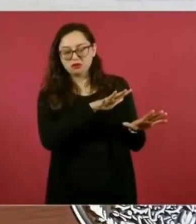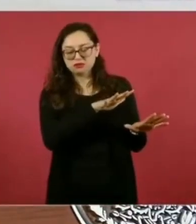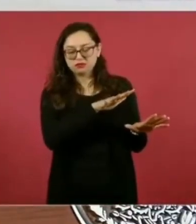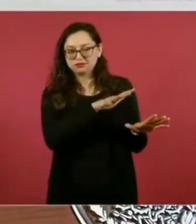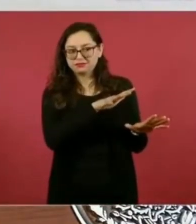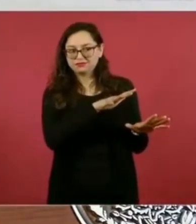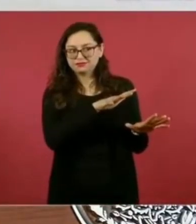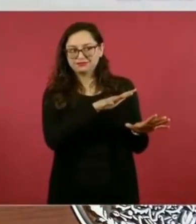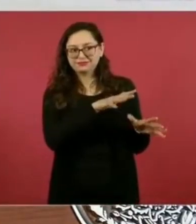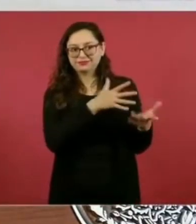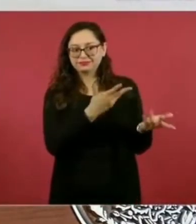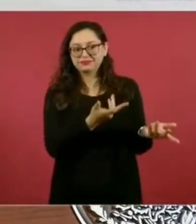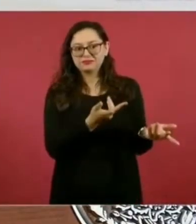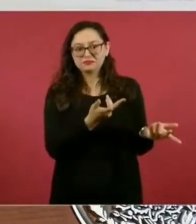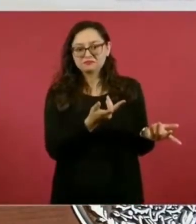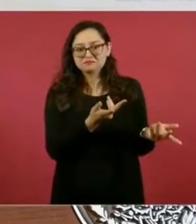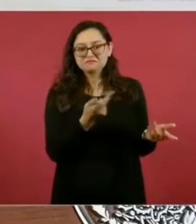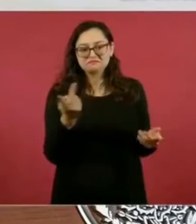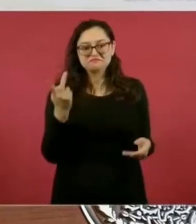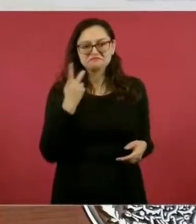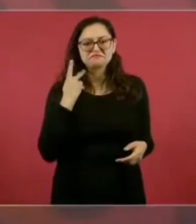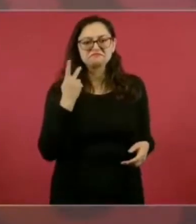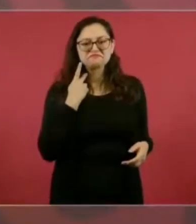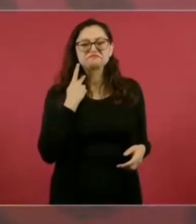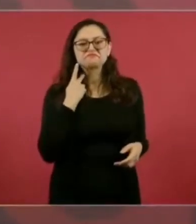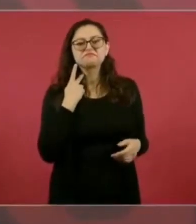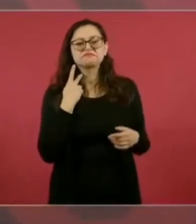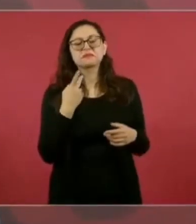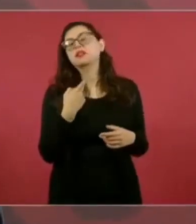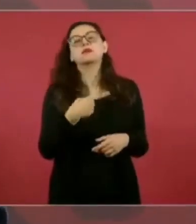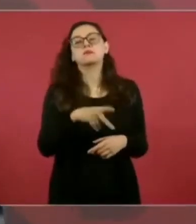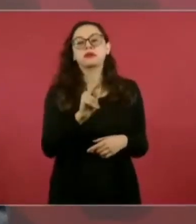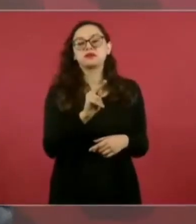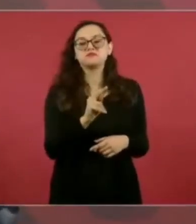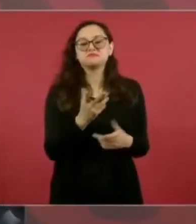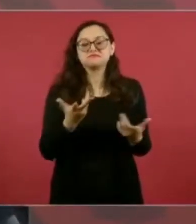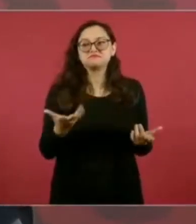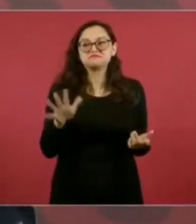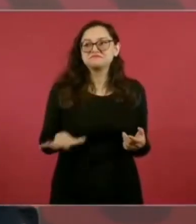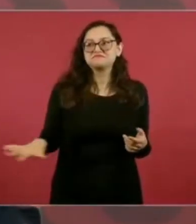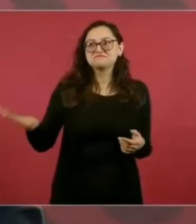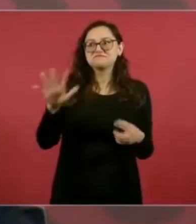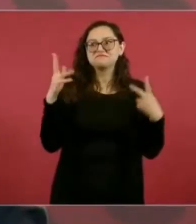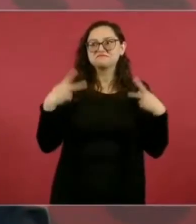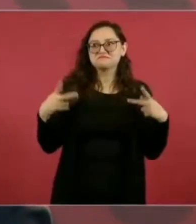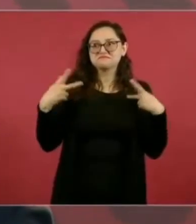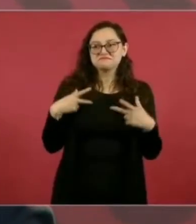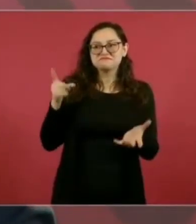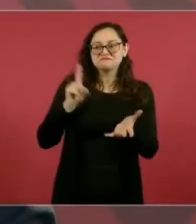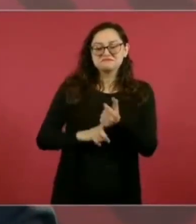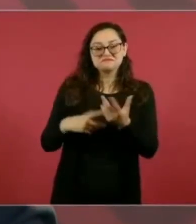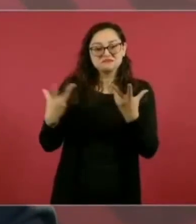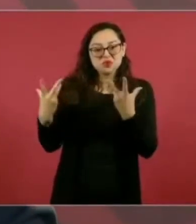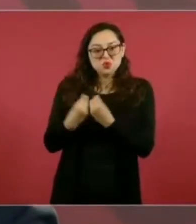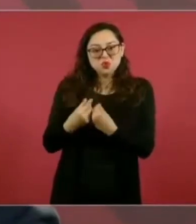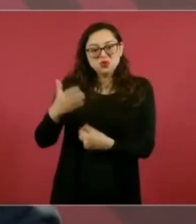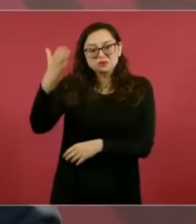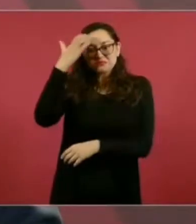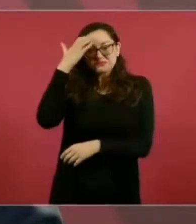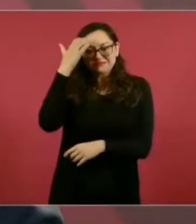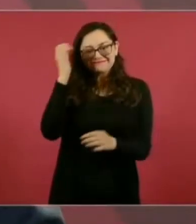pero que no han trabajado con el pueblo,